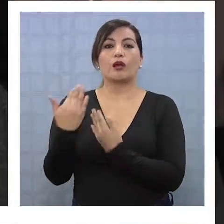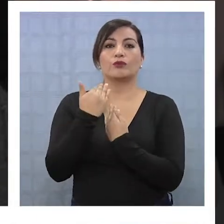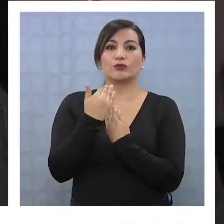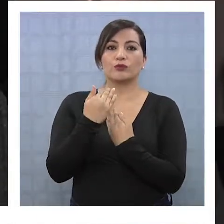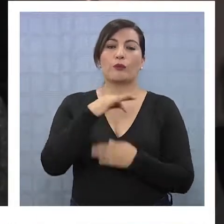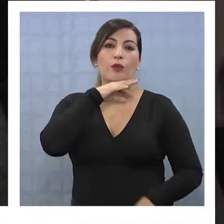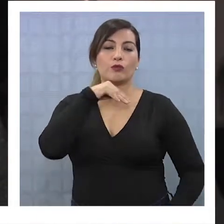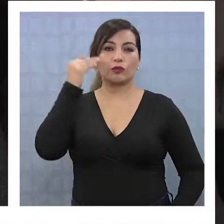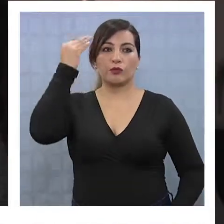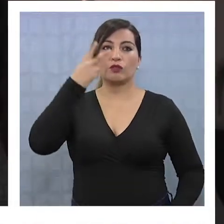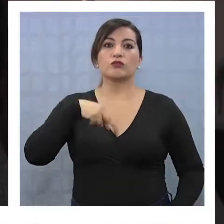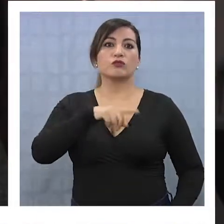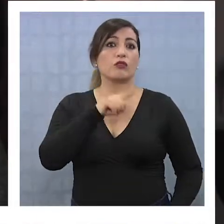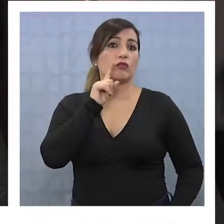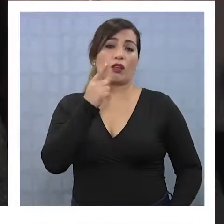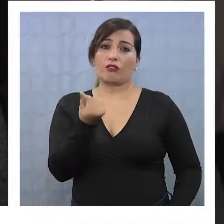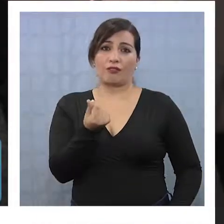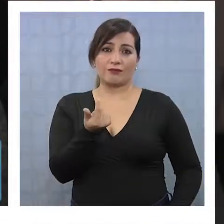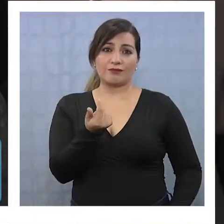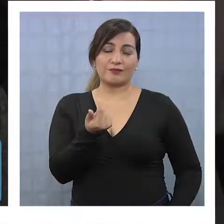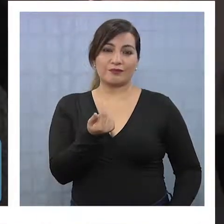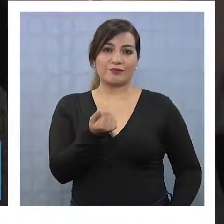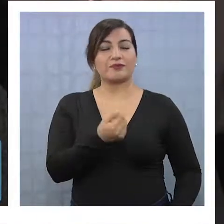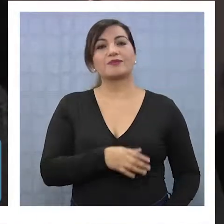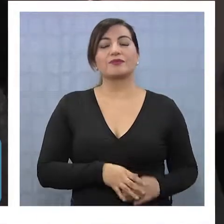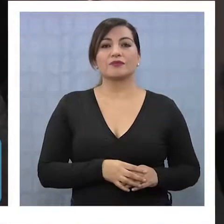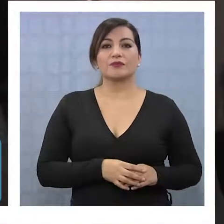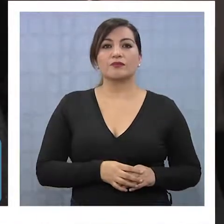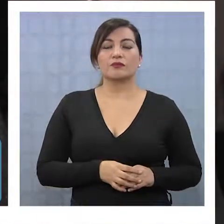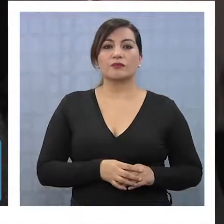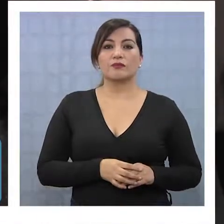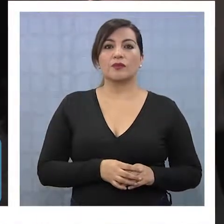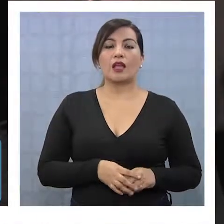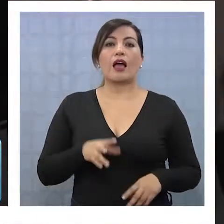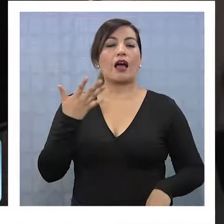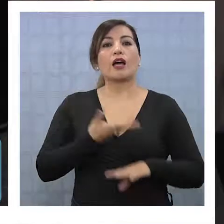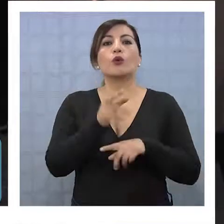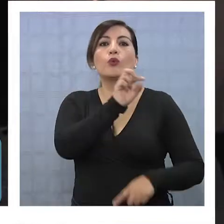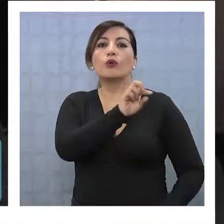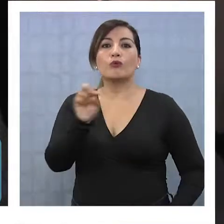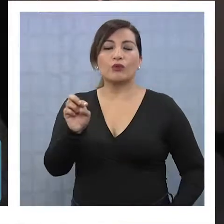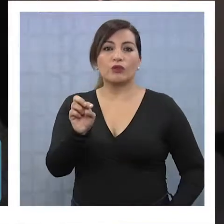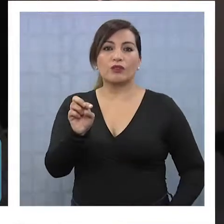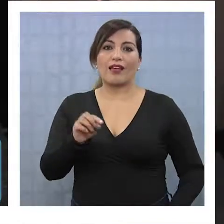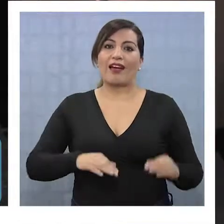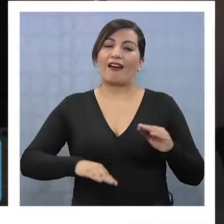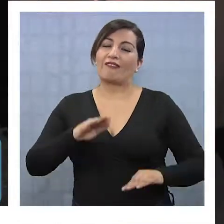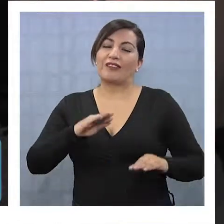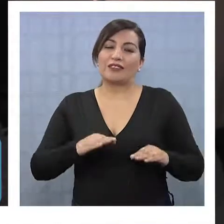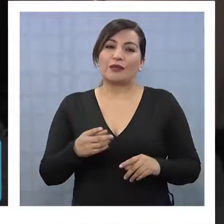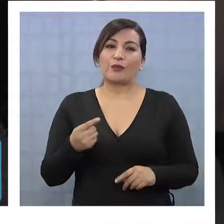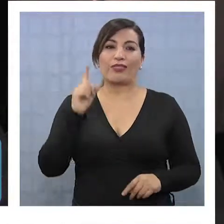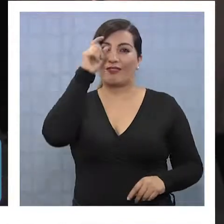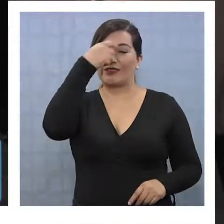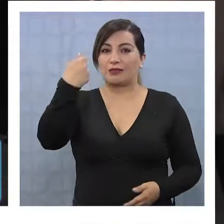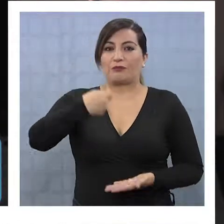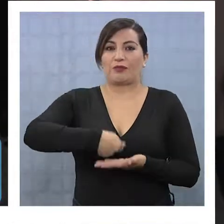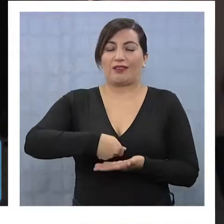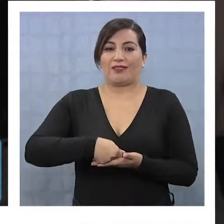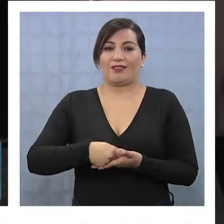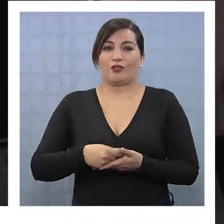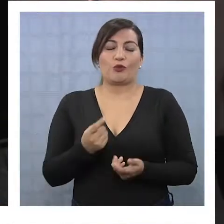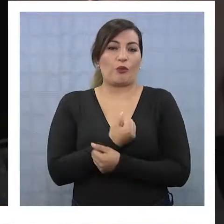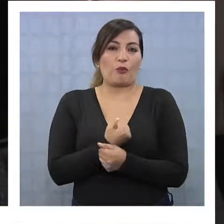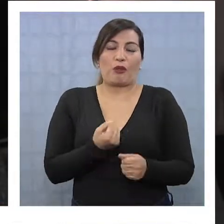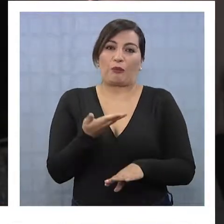Una gran ayuda para los adultos mayores ya que nosotros no tenemos dinero, uno le cobra unas cuotas a la socia y le cuesta mucho que paguen, por lo tanto no